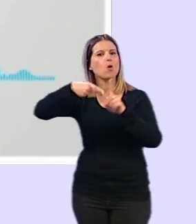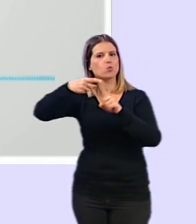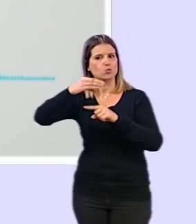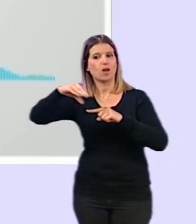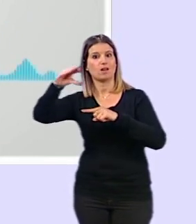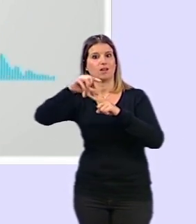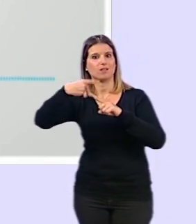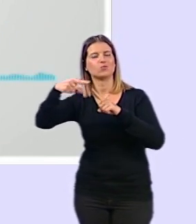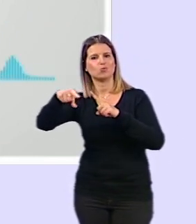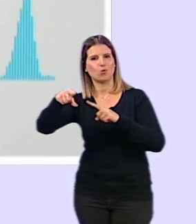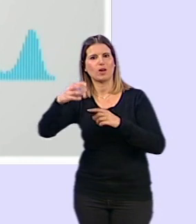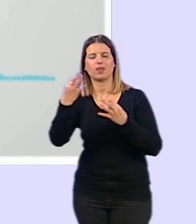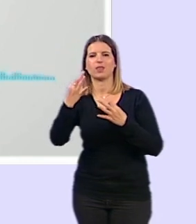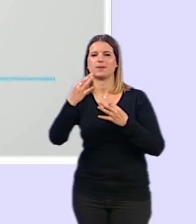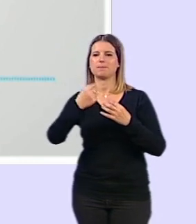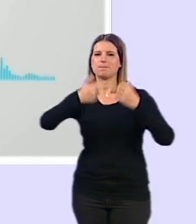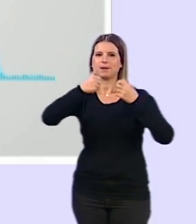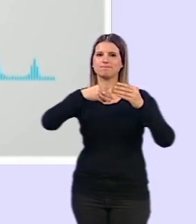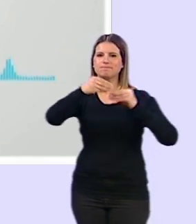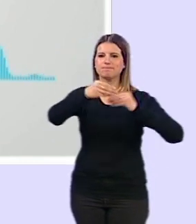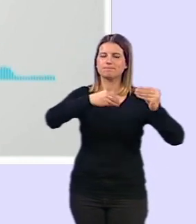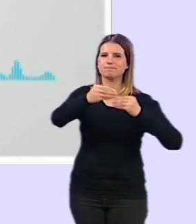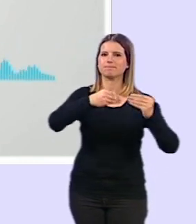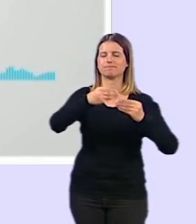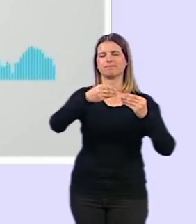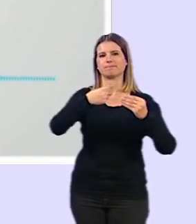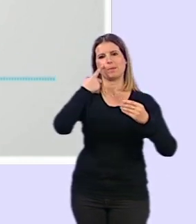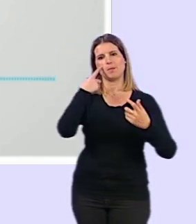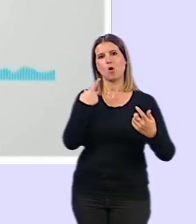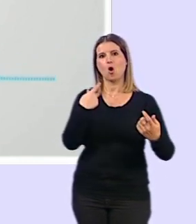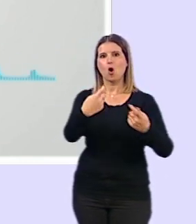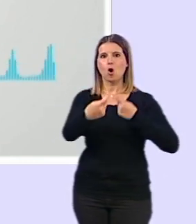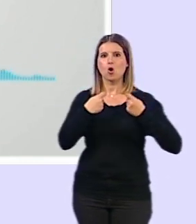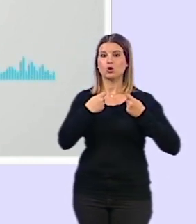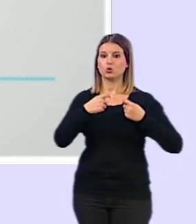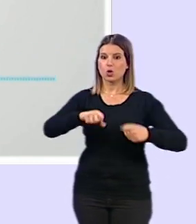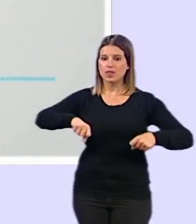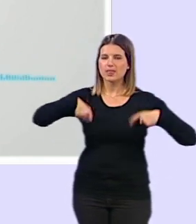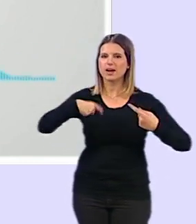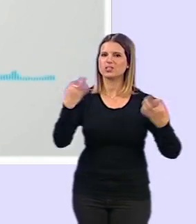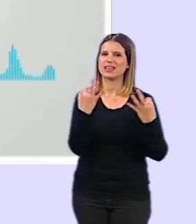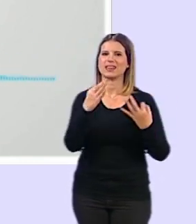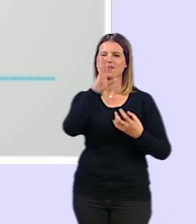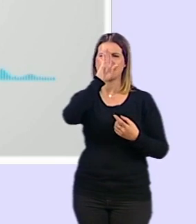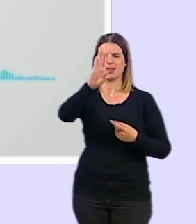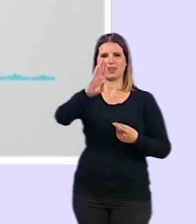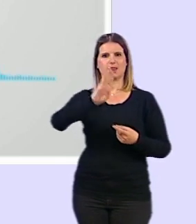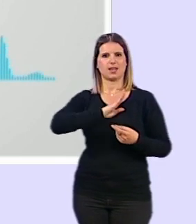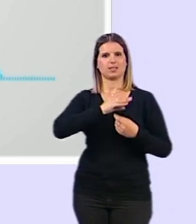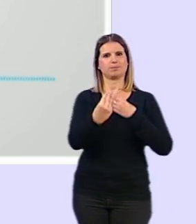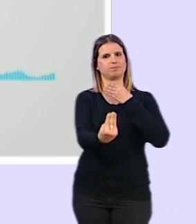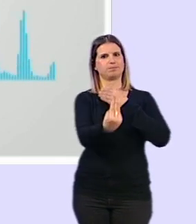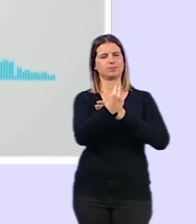teníamos que hacer más flexible la regla de gasto, pero que tenía que haber ayudas directas del Gobierno